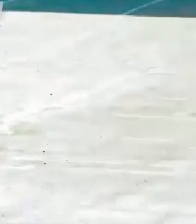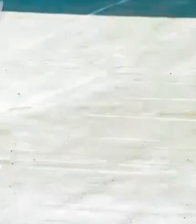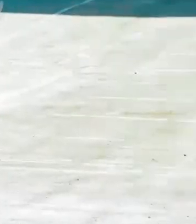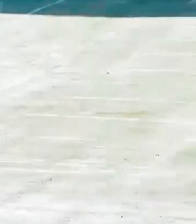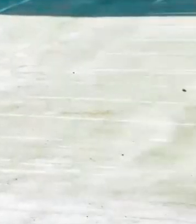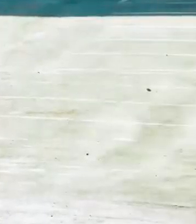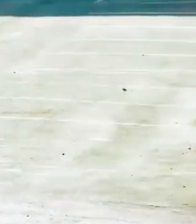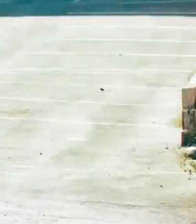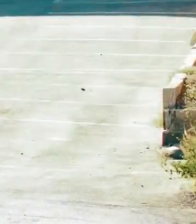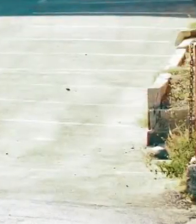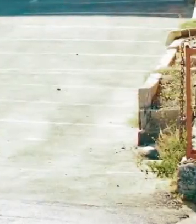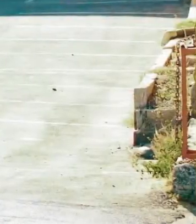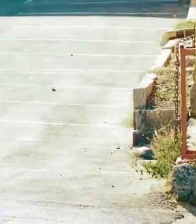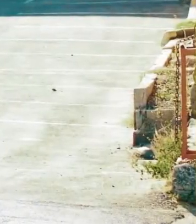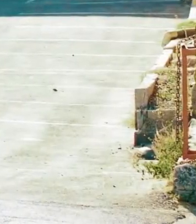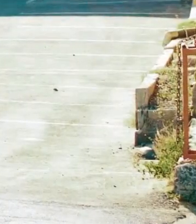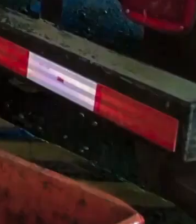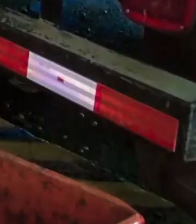¿Qué es café